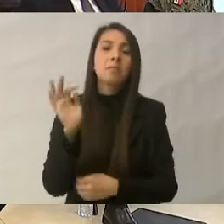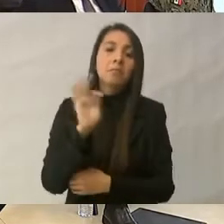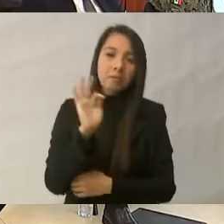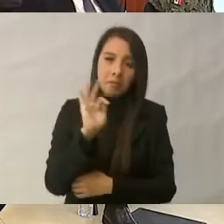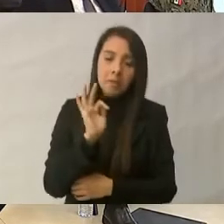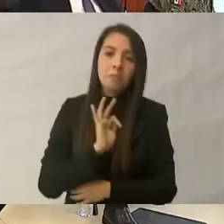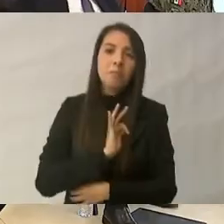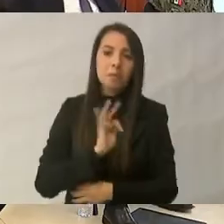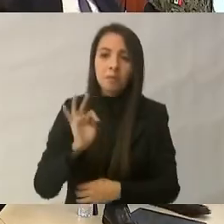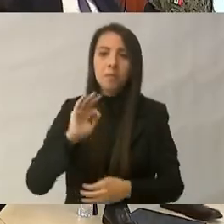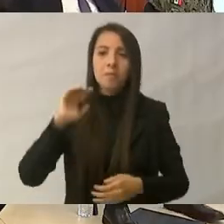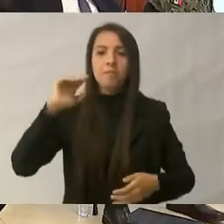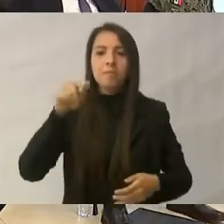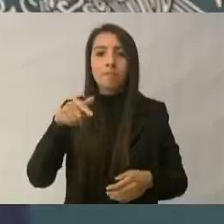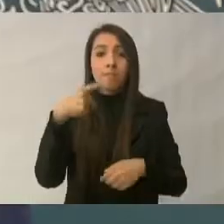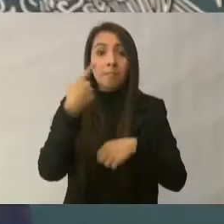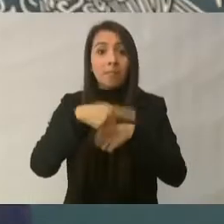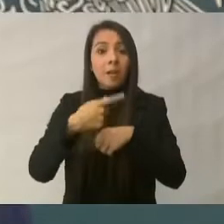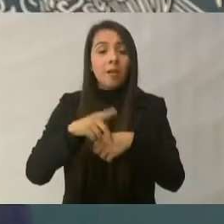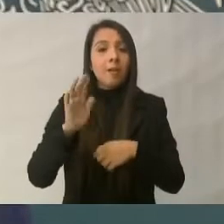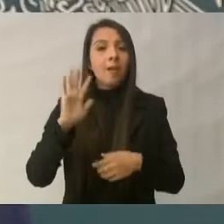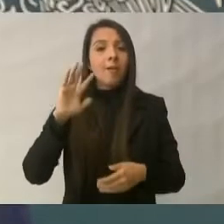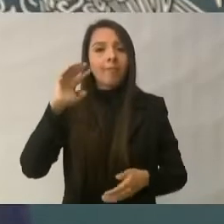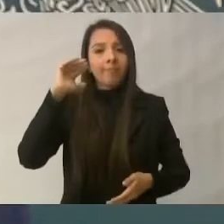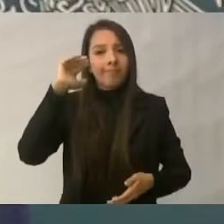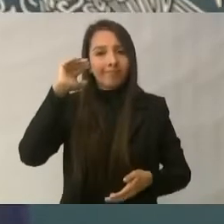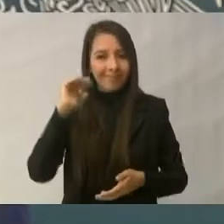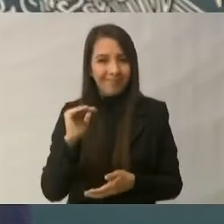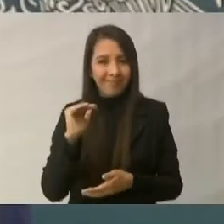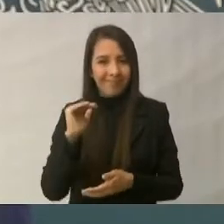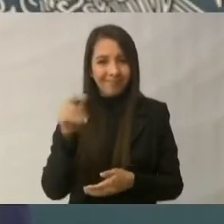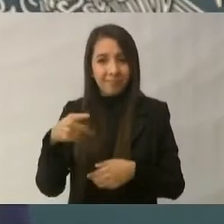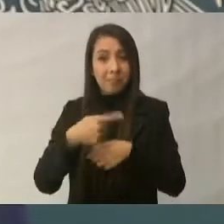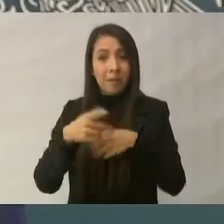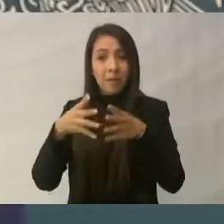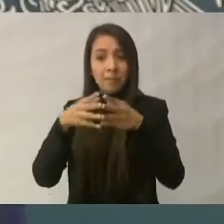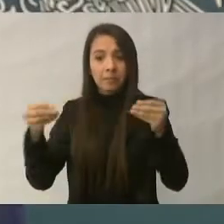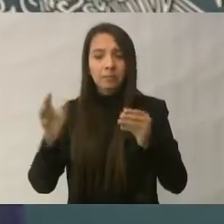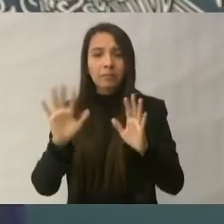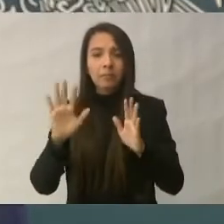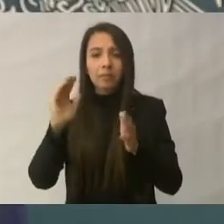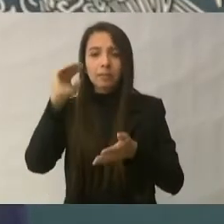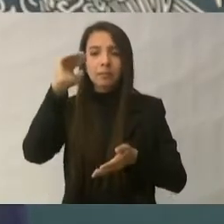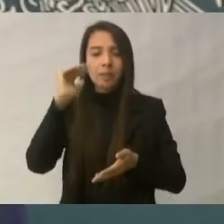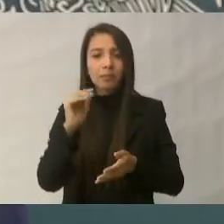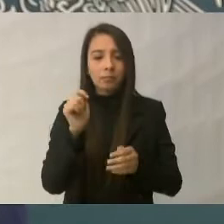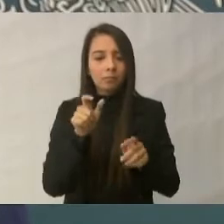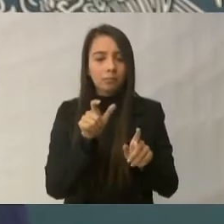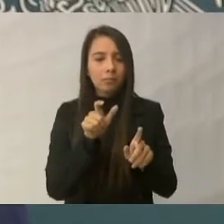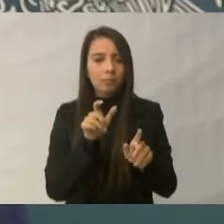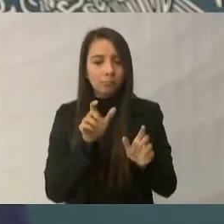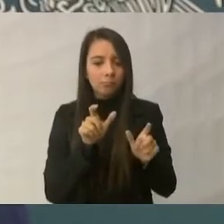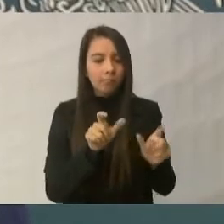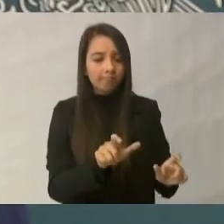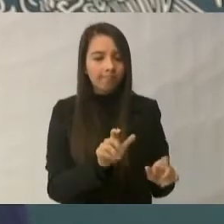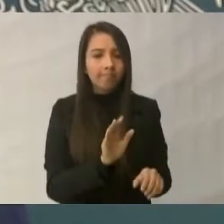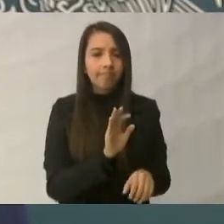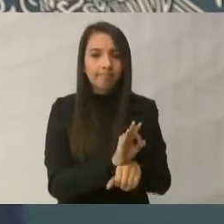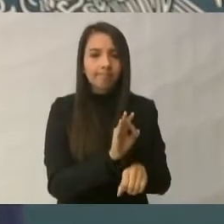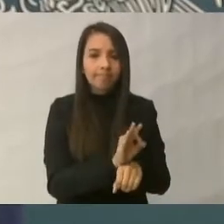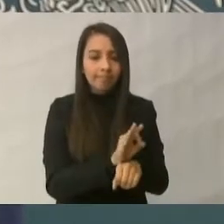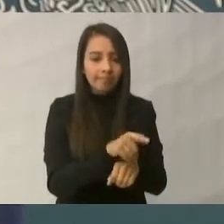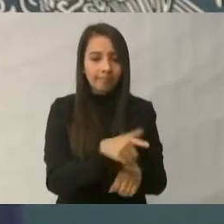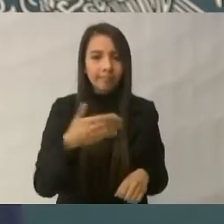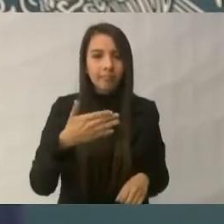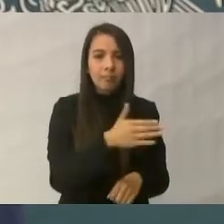cambiar de categoría de especie en peligro de extinción, a especie protegida, para poder aprovechar parte de los recursos